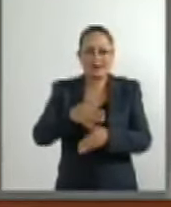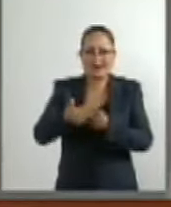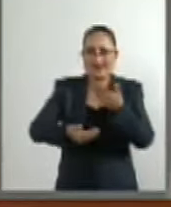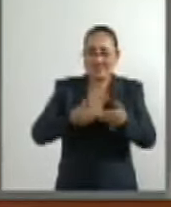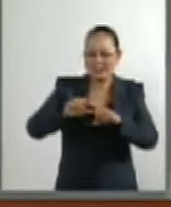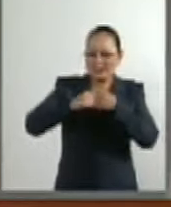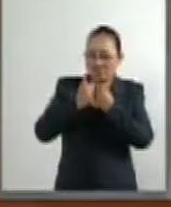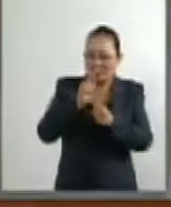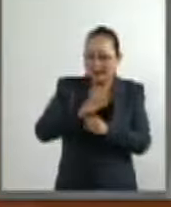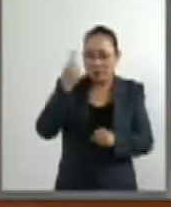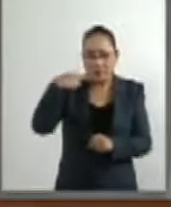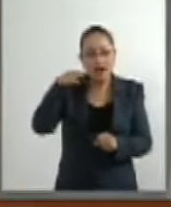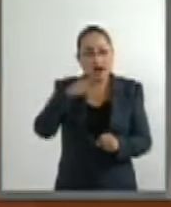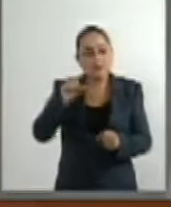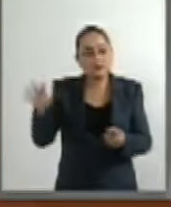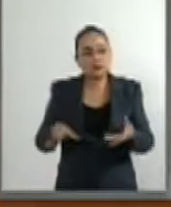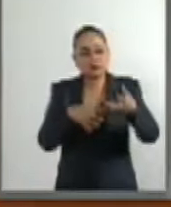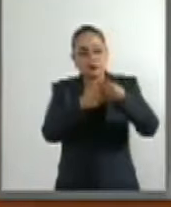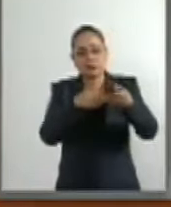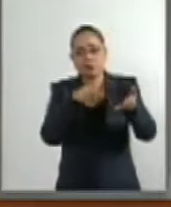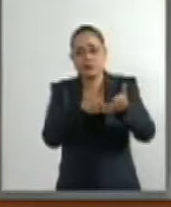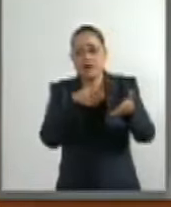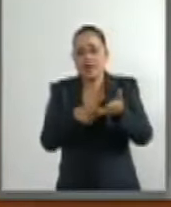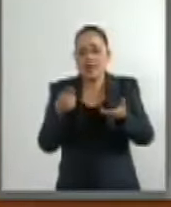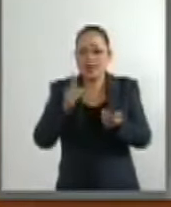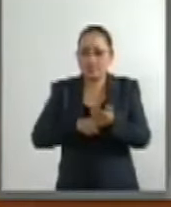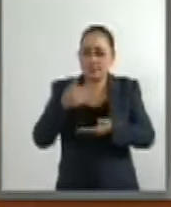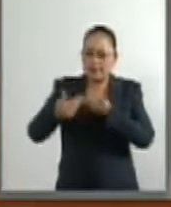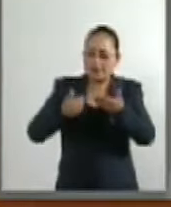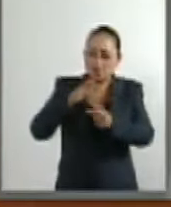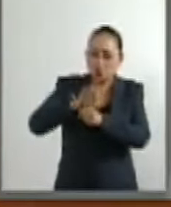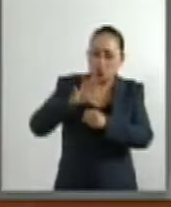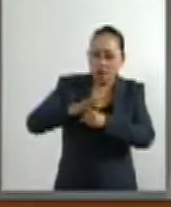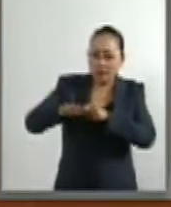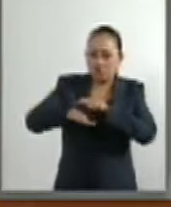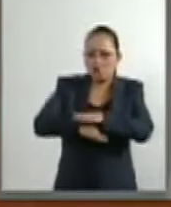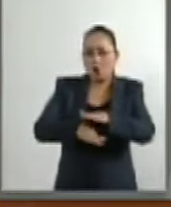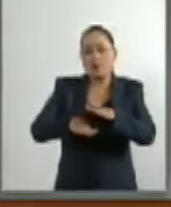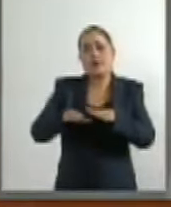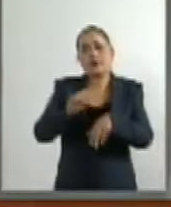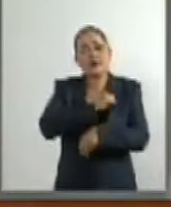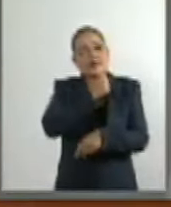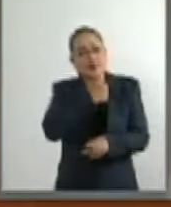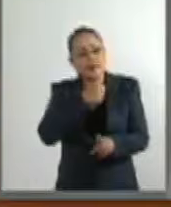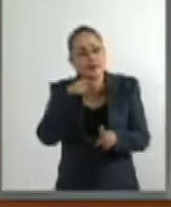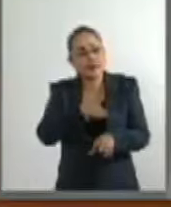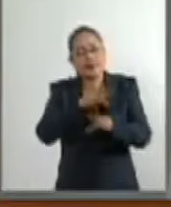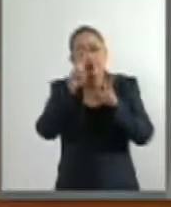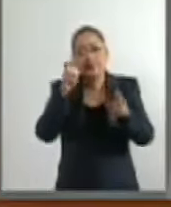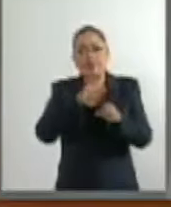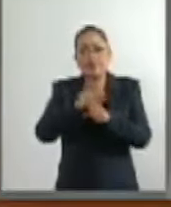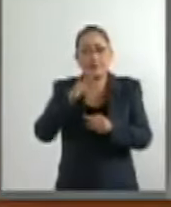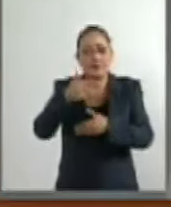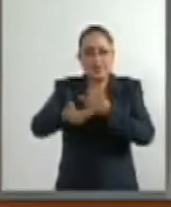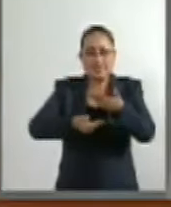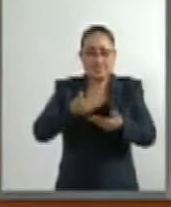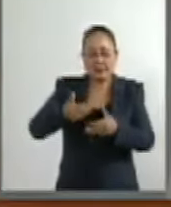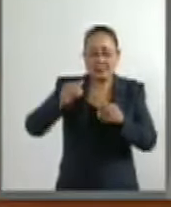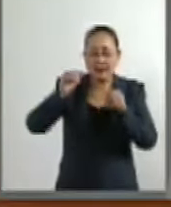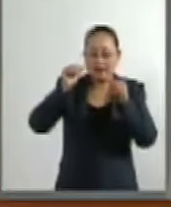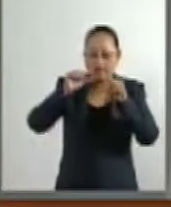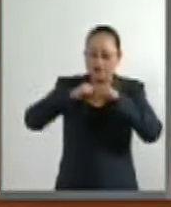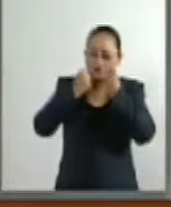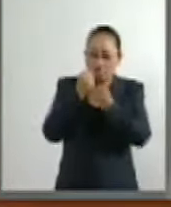para incorporar dentro de los servicios básicos de salud en materia de asistencia social